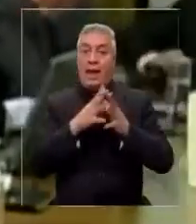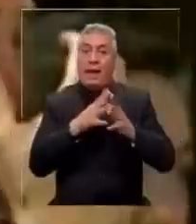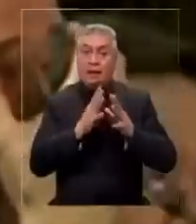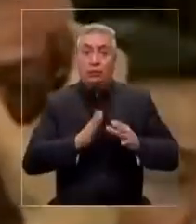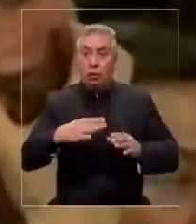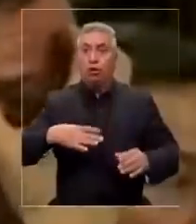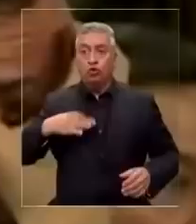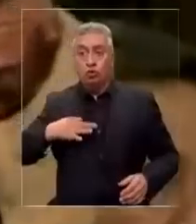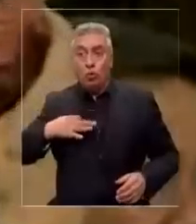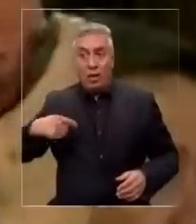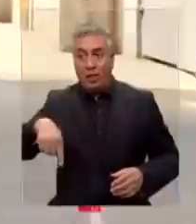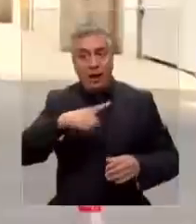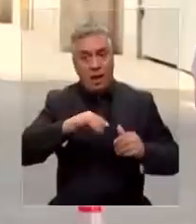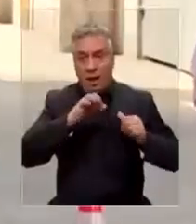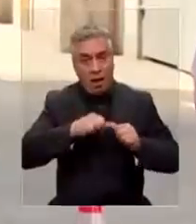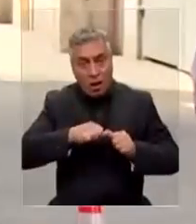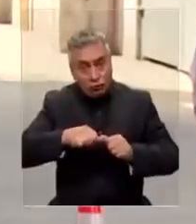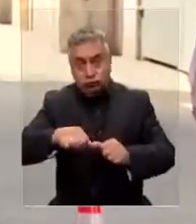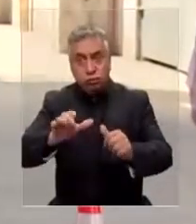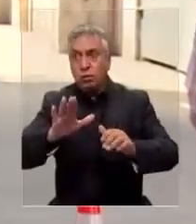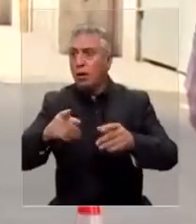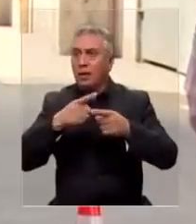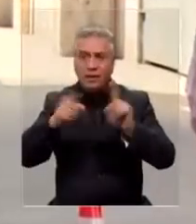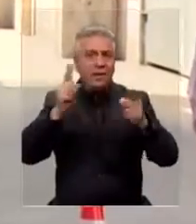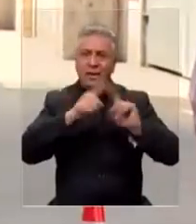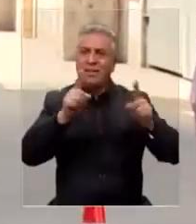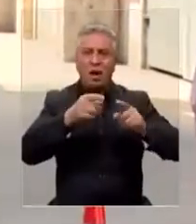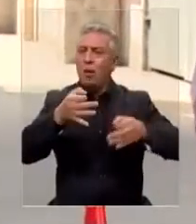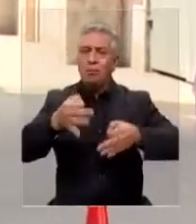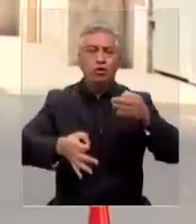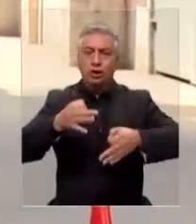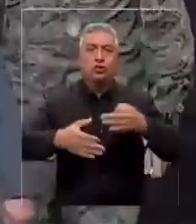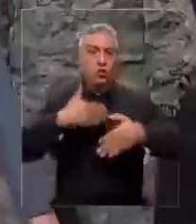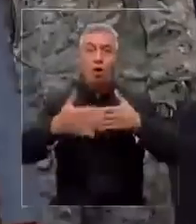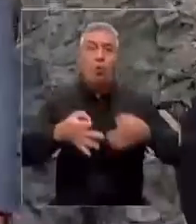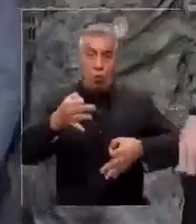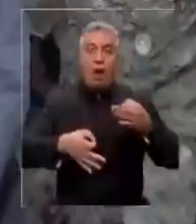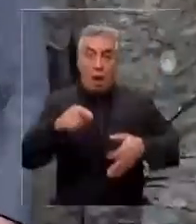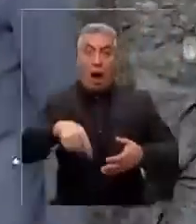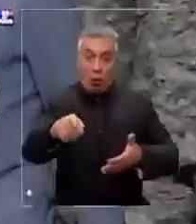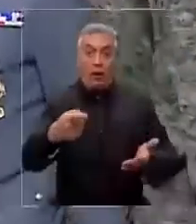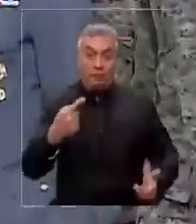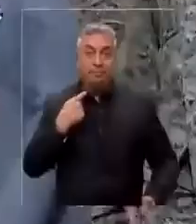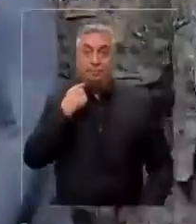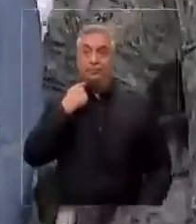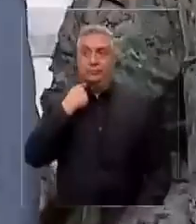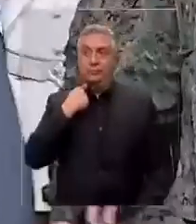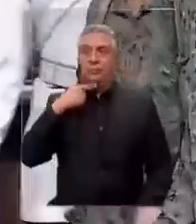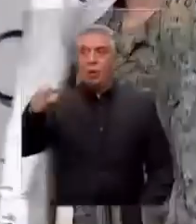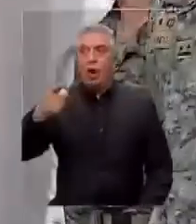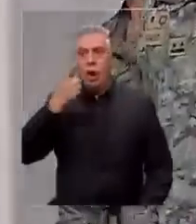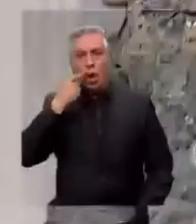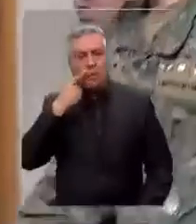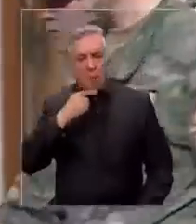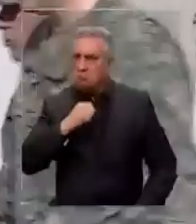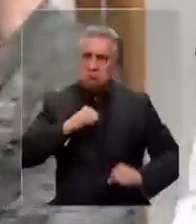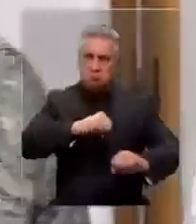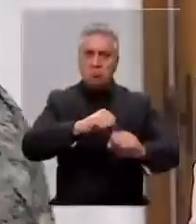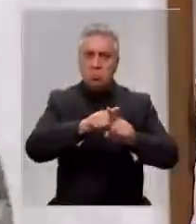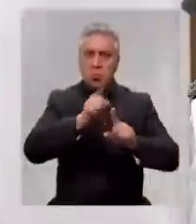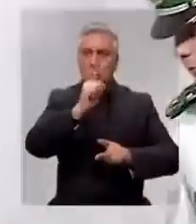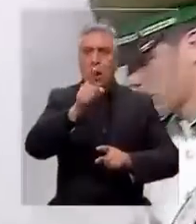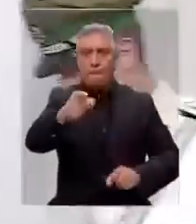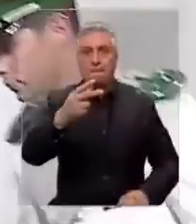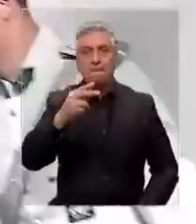y la ciudadanía, que por distintos procesos judiciales ha sido afectada. Y es que el hombre que contradijo a Piñera en medio del estallido